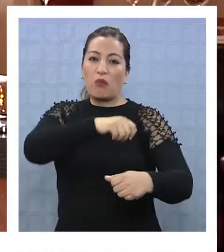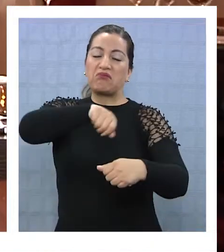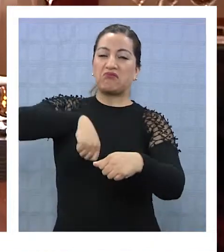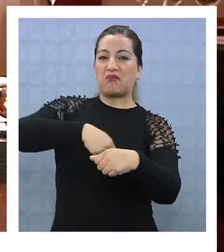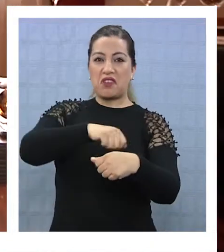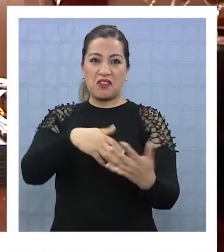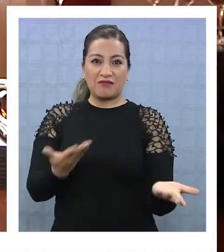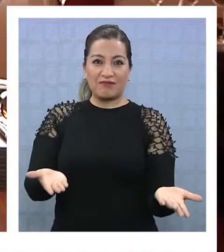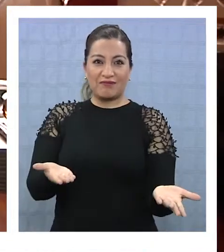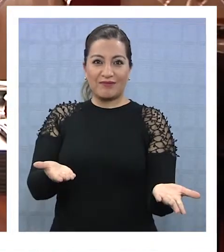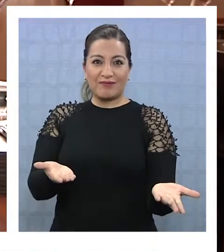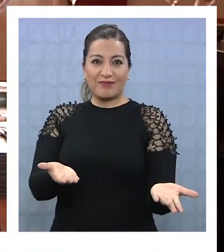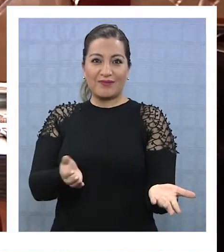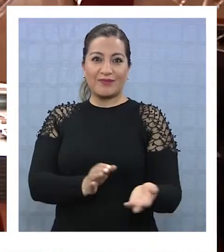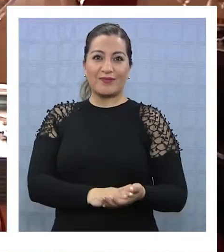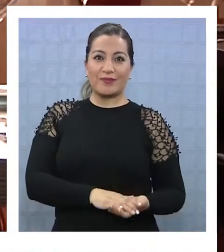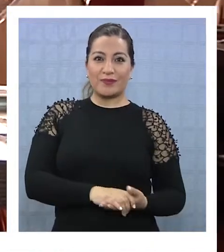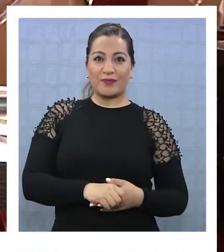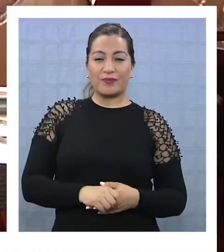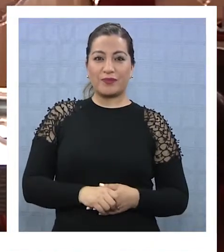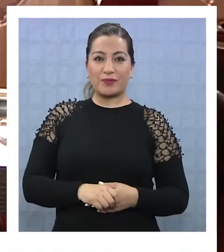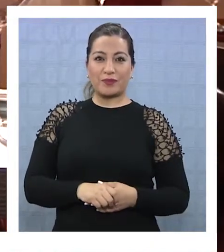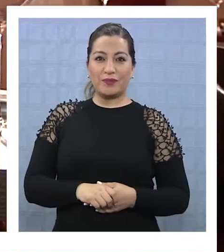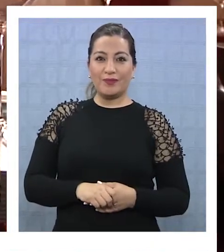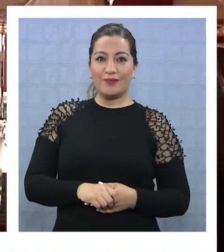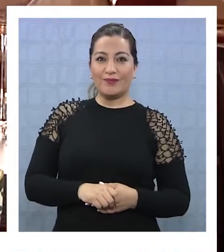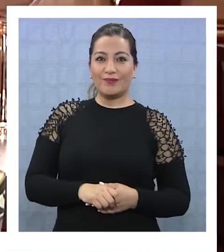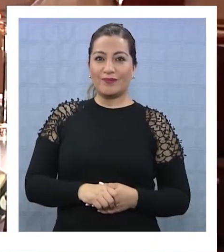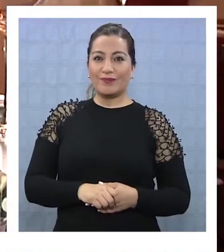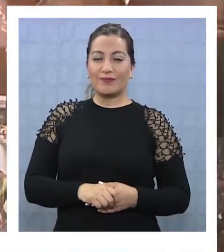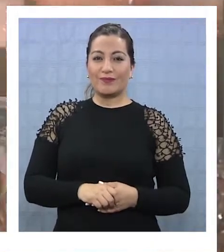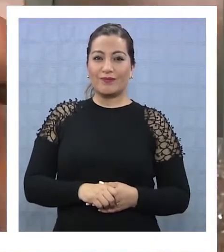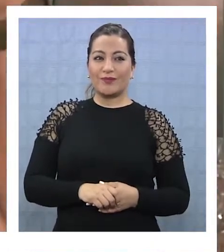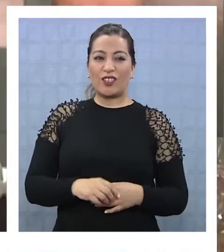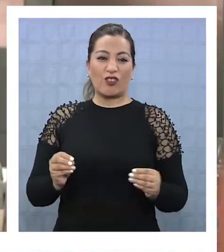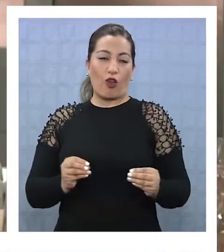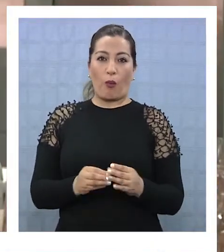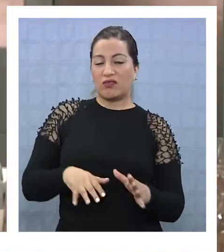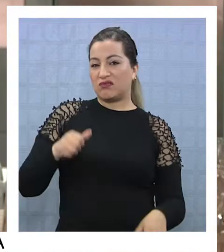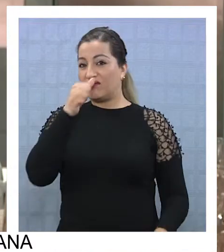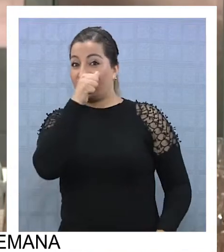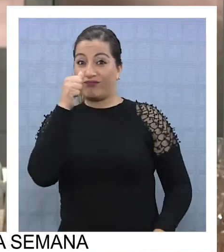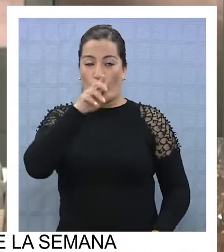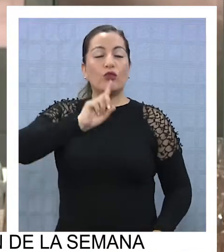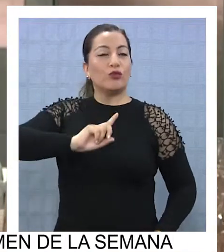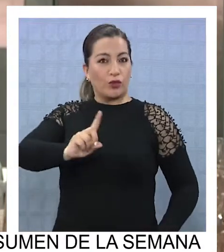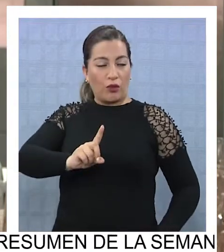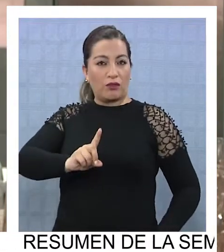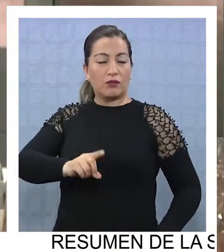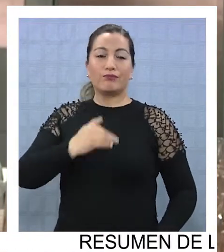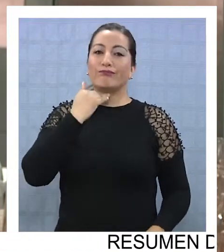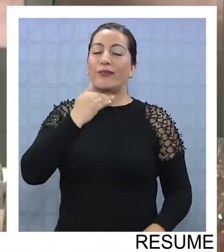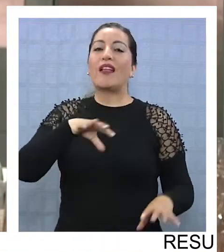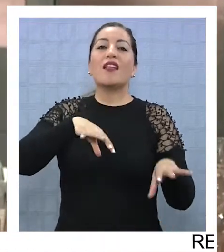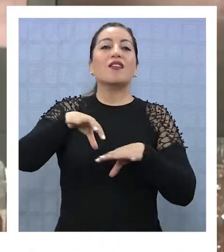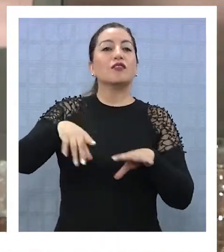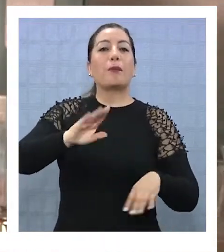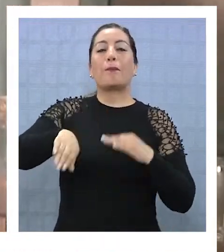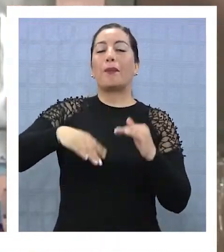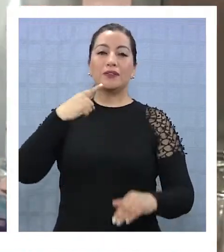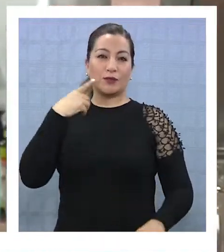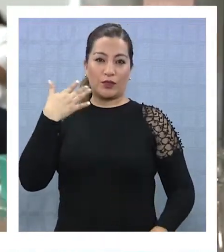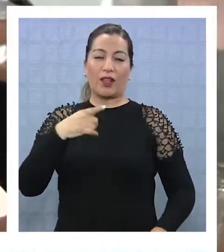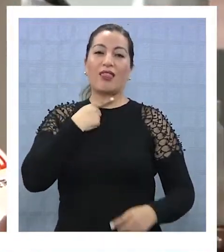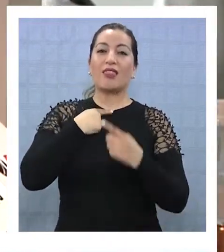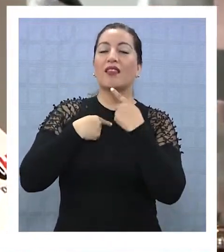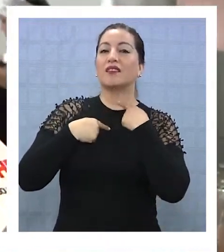una cocina sin mucho, sin rimbombancia, pero la importancia es el producto y